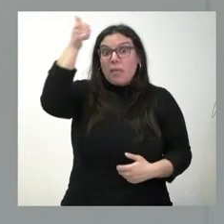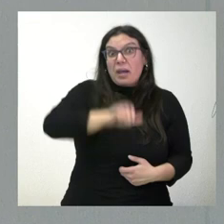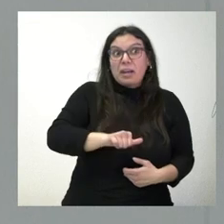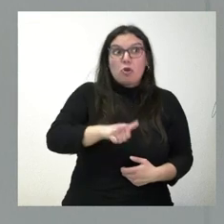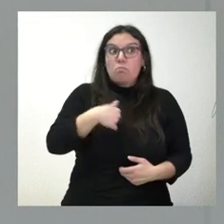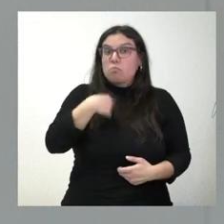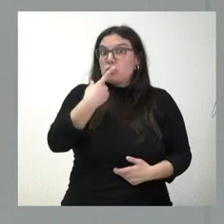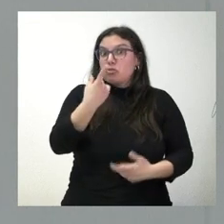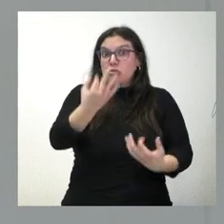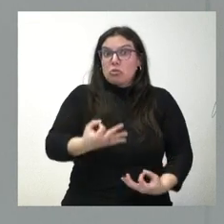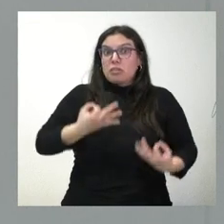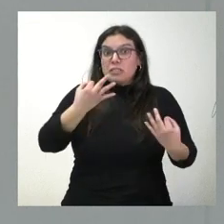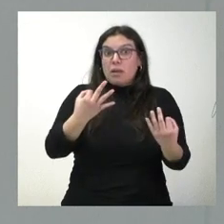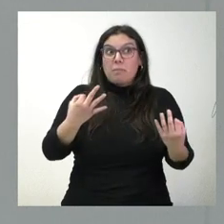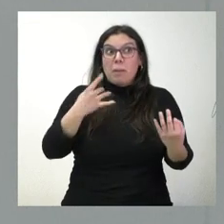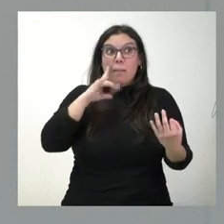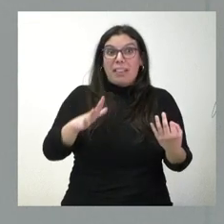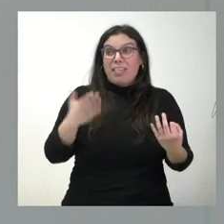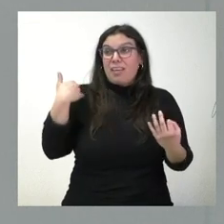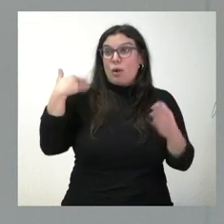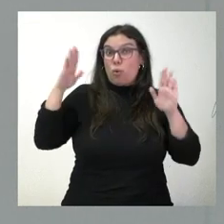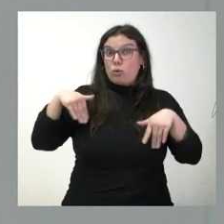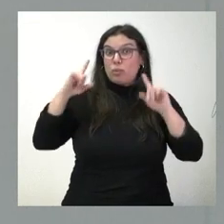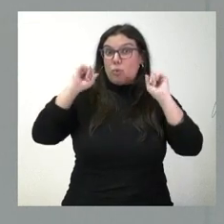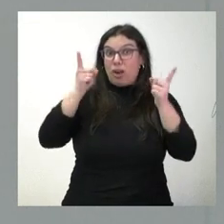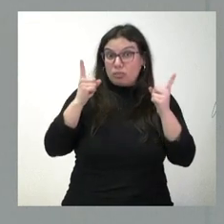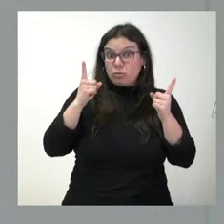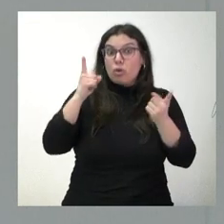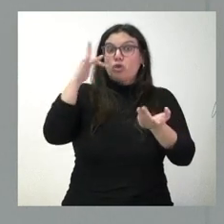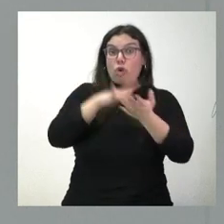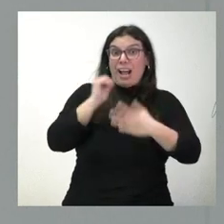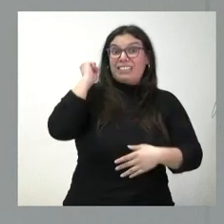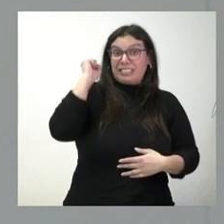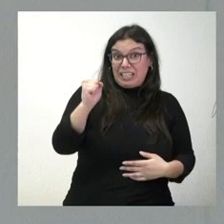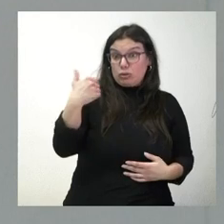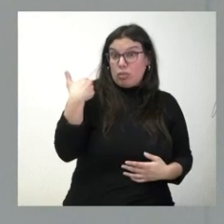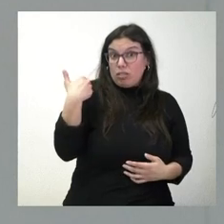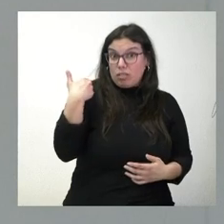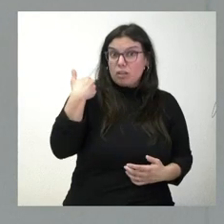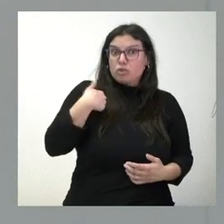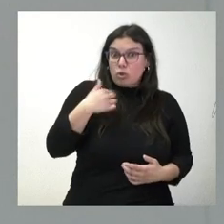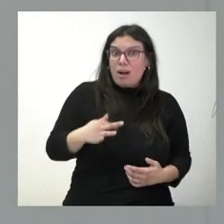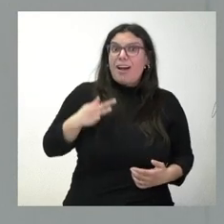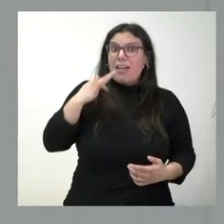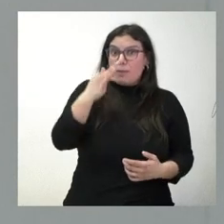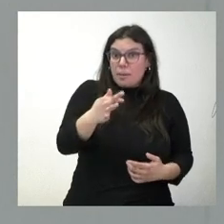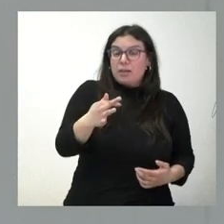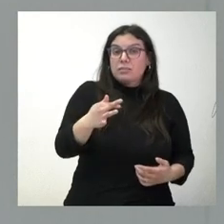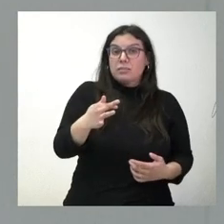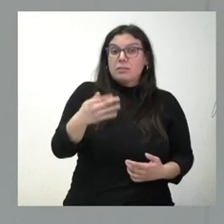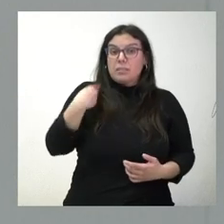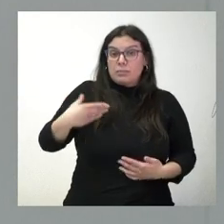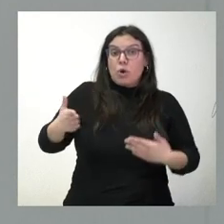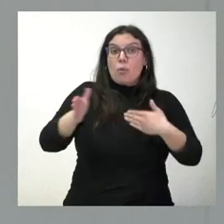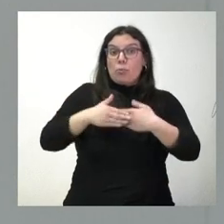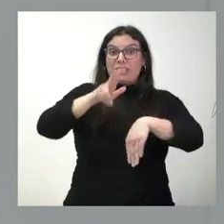aquí y que creo que en el último caso de violencia de género y de asesinato creo que además compartí en la puerta de